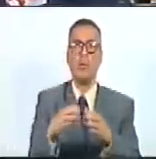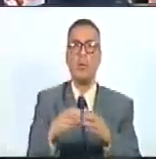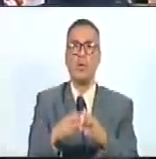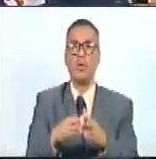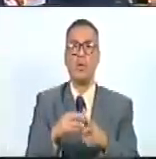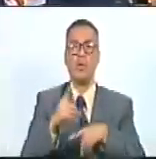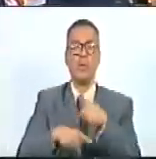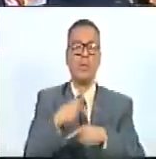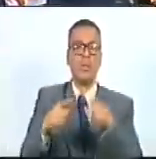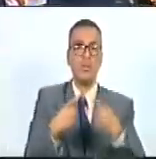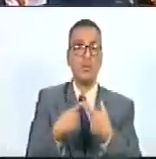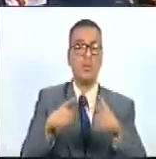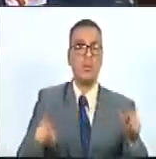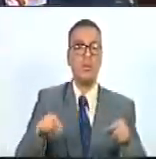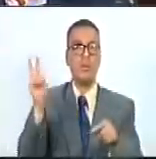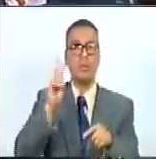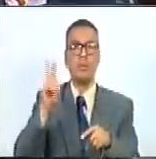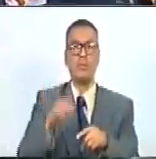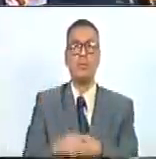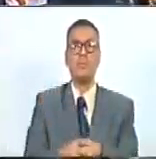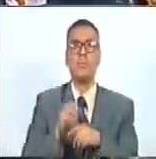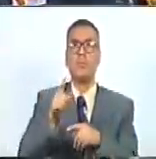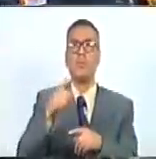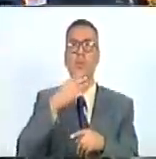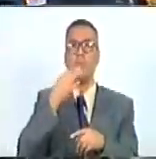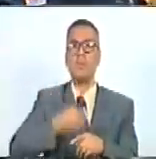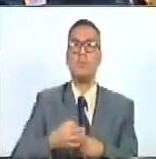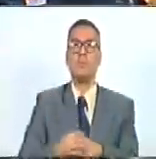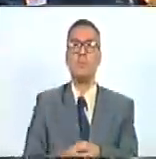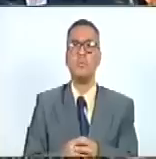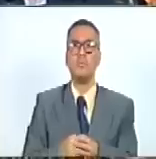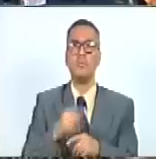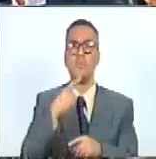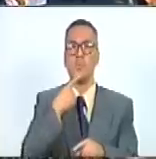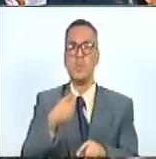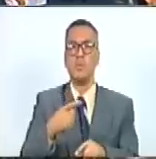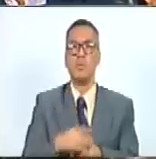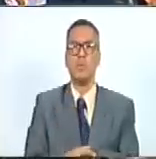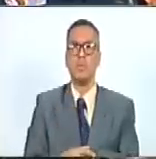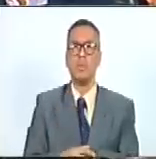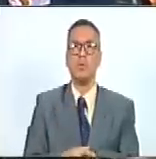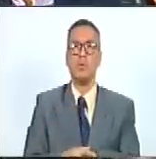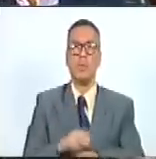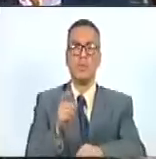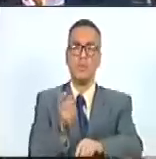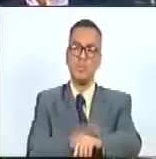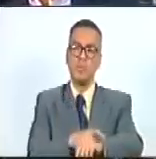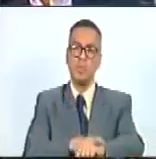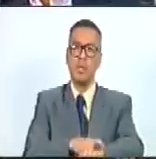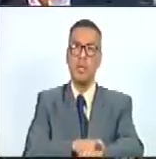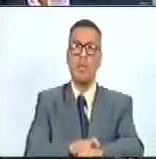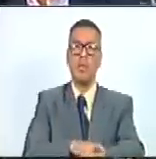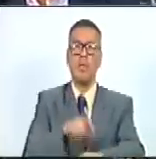independencia de Venezuela él lo hable destacar el carácter